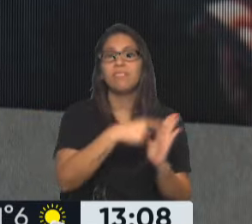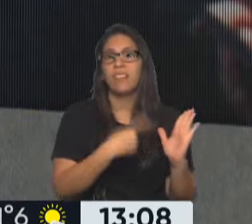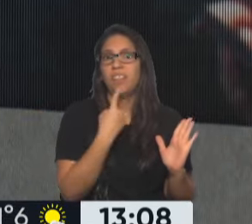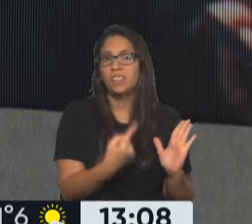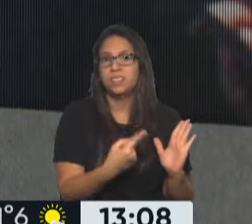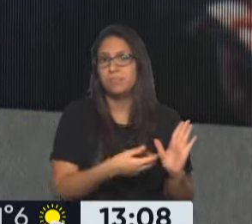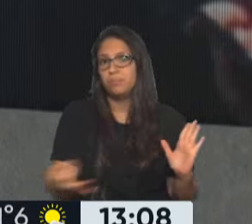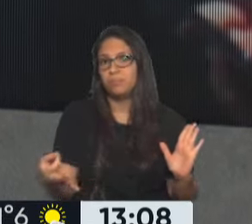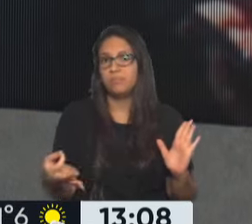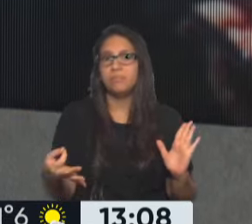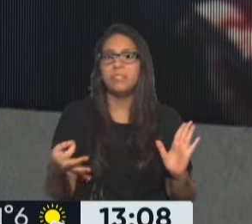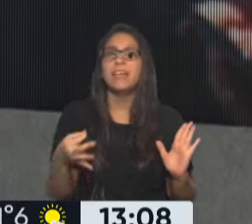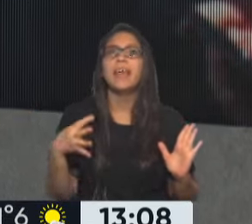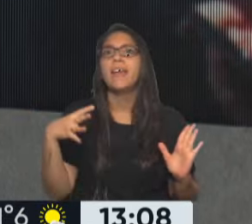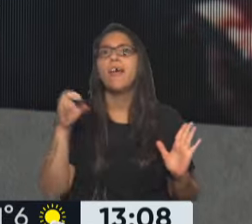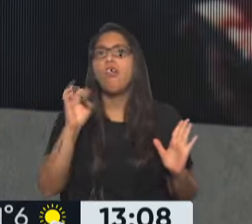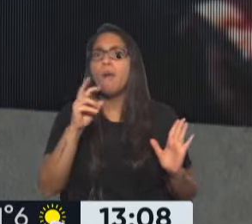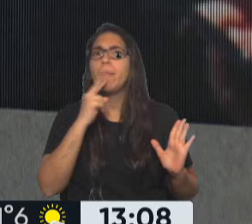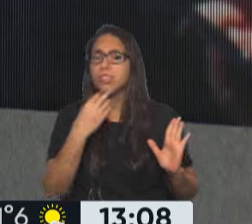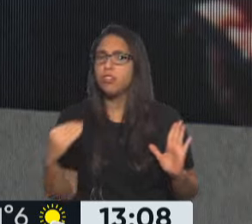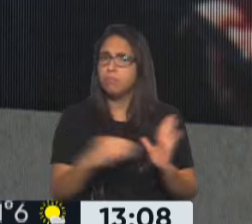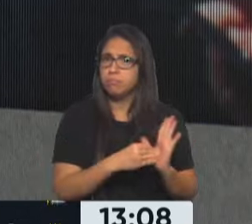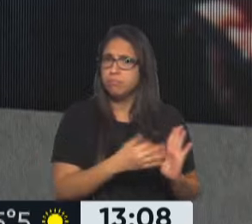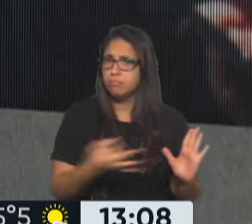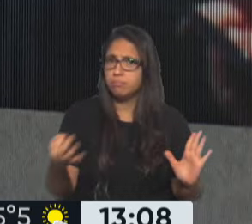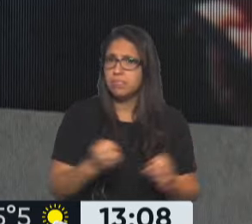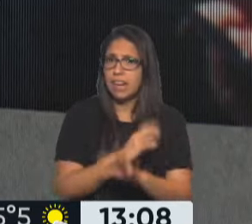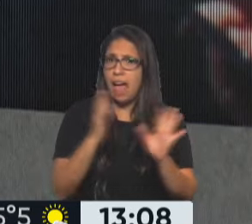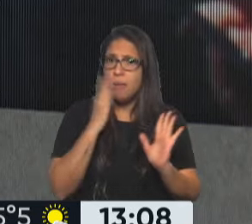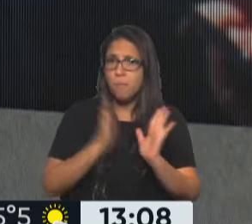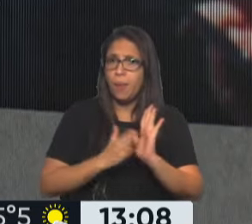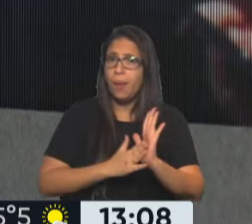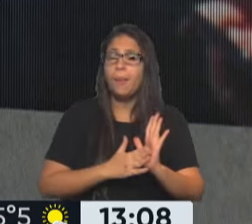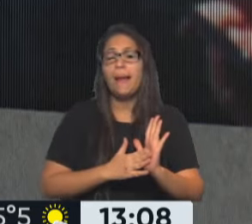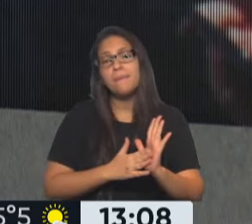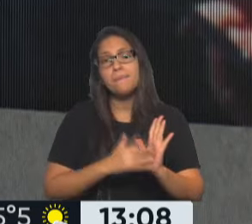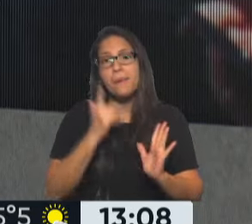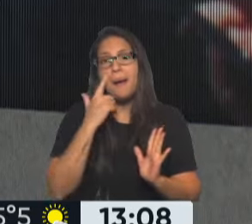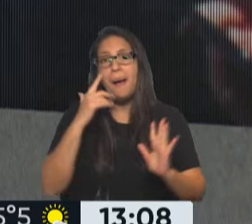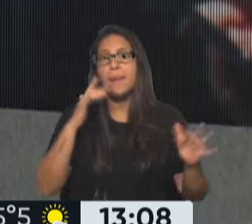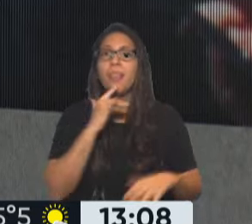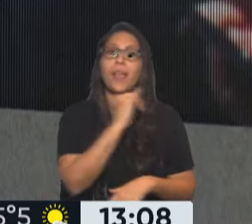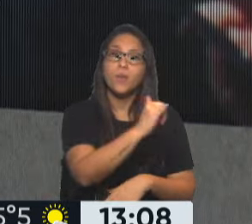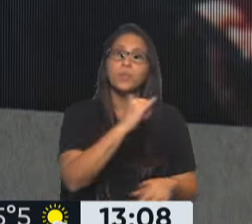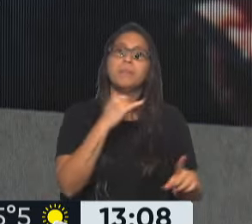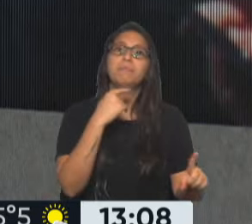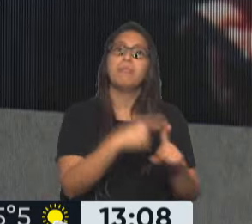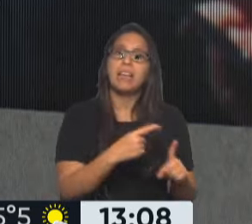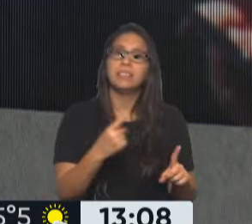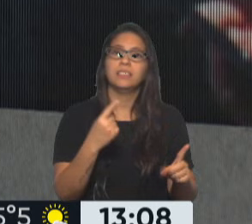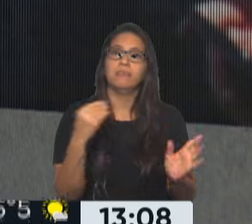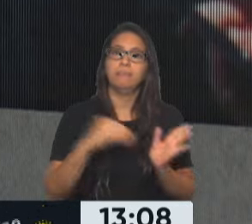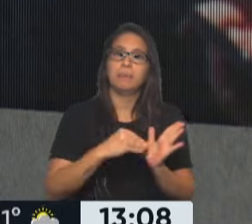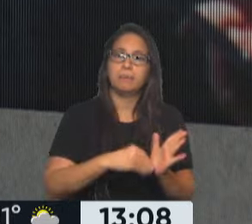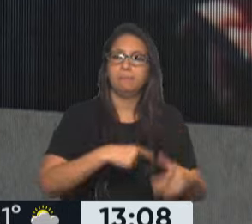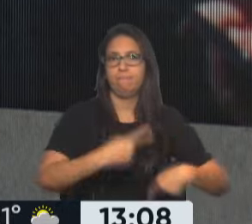no son anónimas, donde ha dejado nombre y apellido, así que habrá que ver, más allá de la denuncia, cómo avanza esta